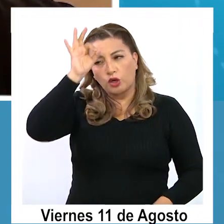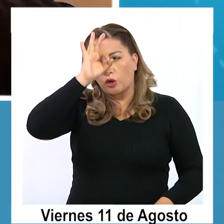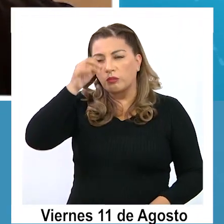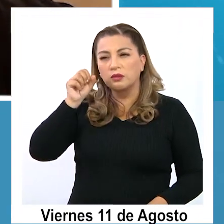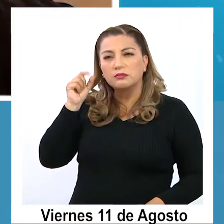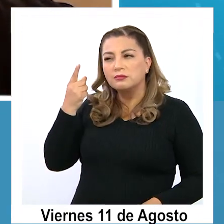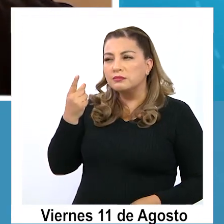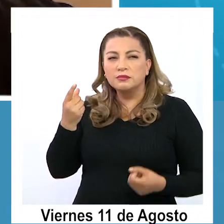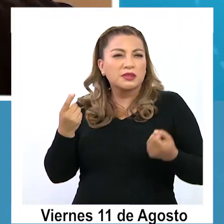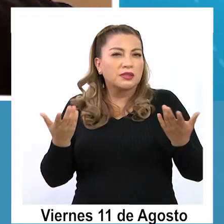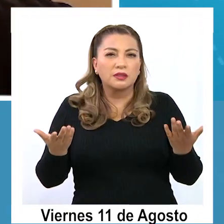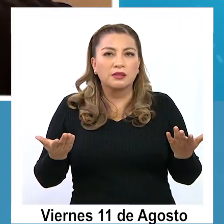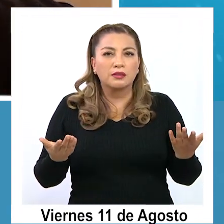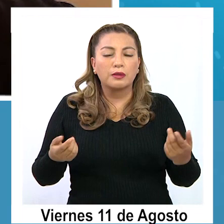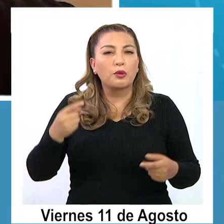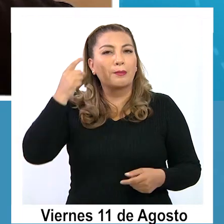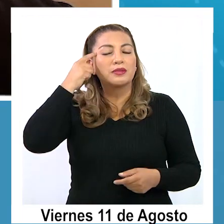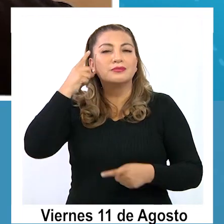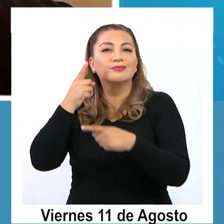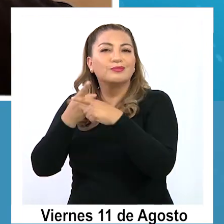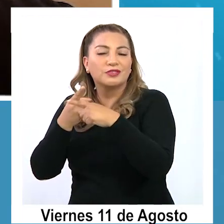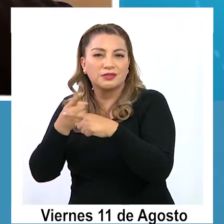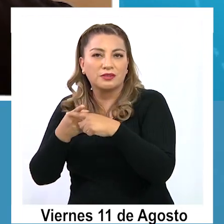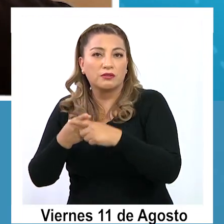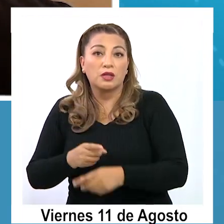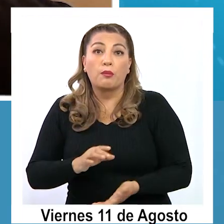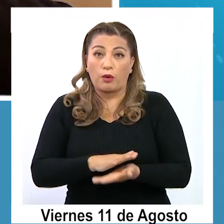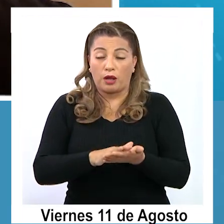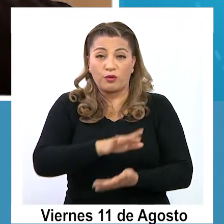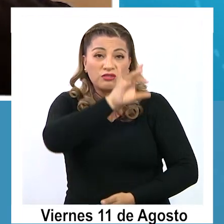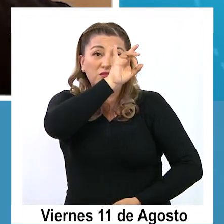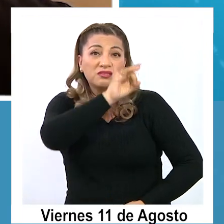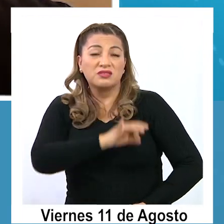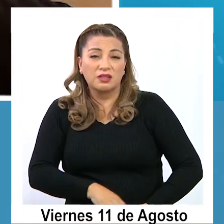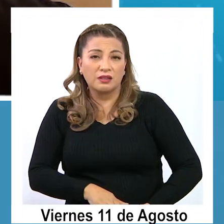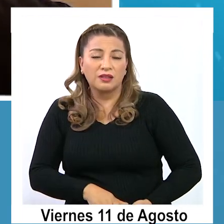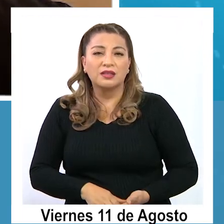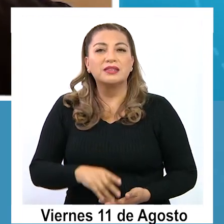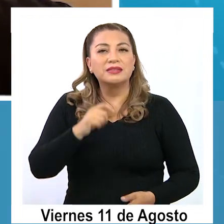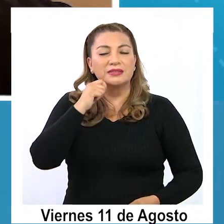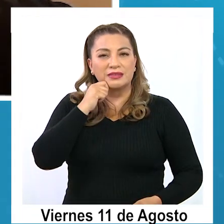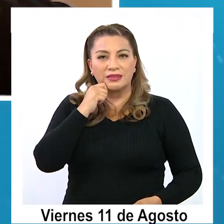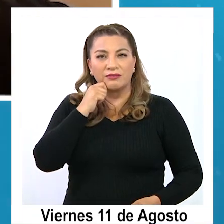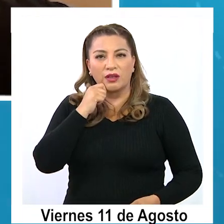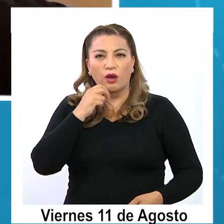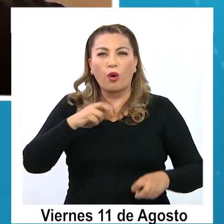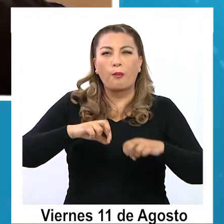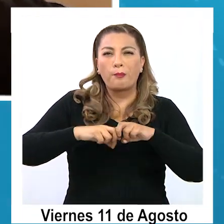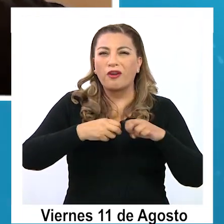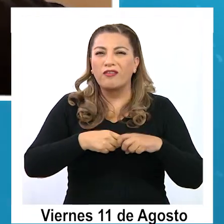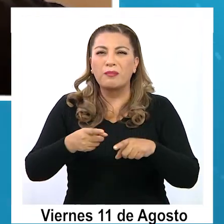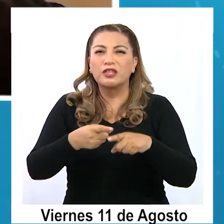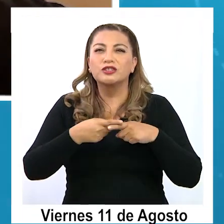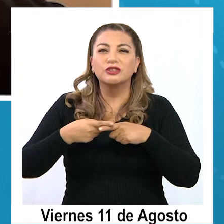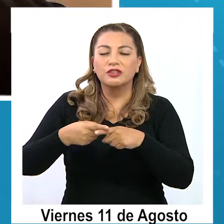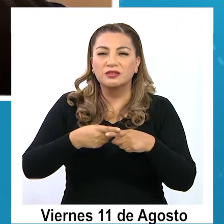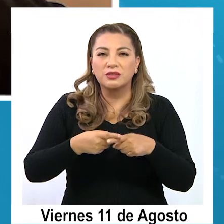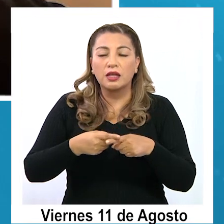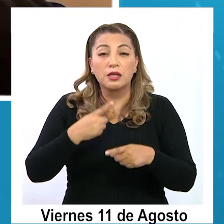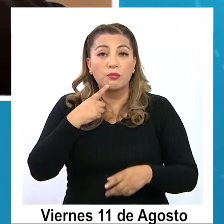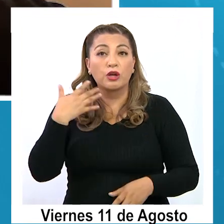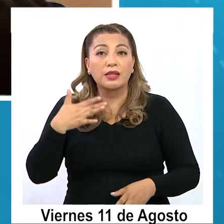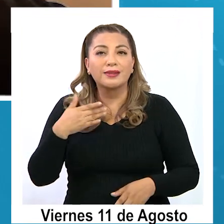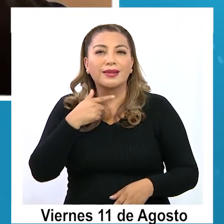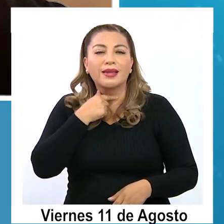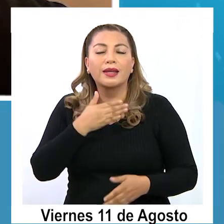entenderlo desde lo positivo. Chile está despejando un conflicto social muy importante y tiene